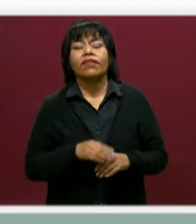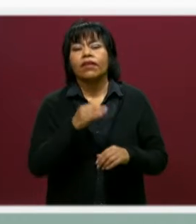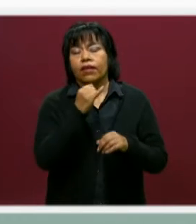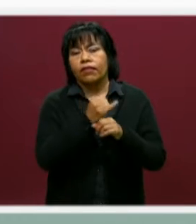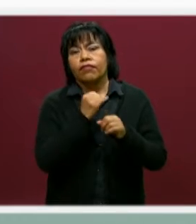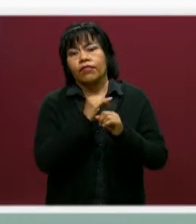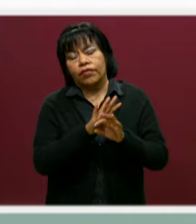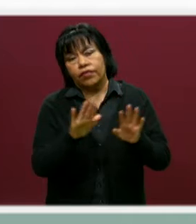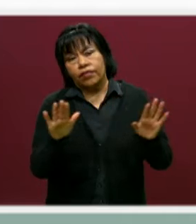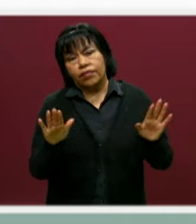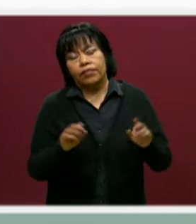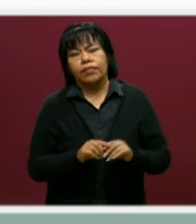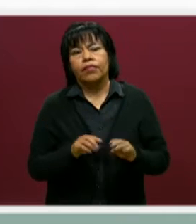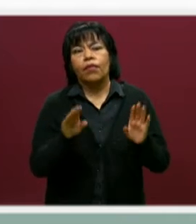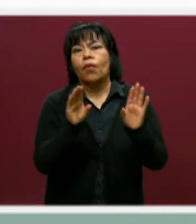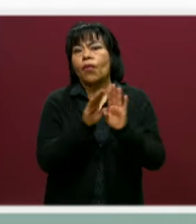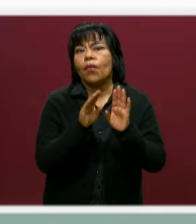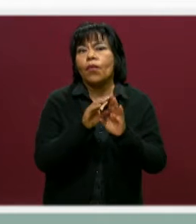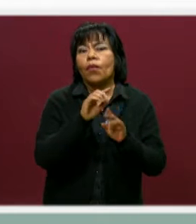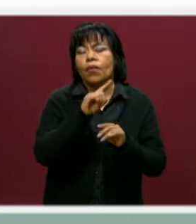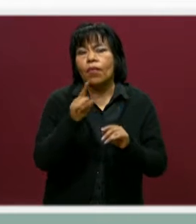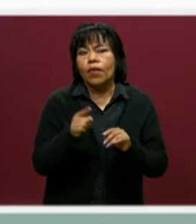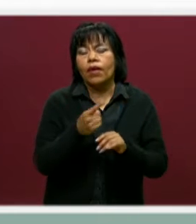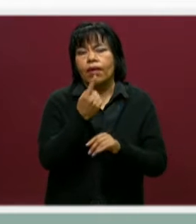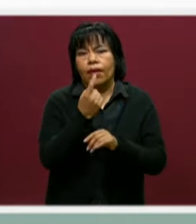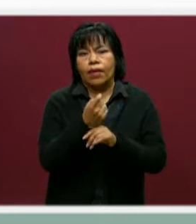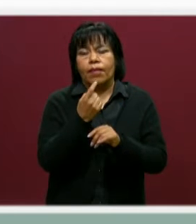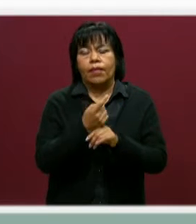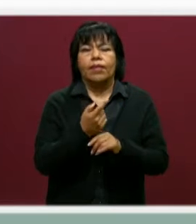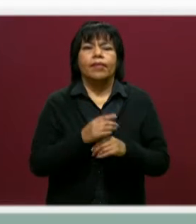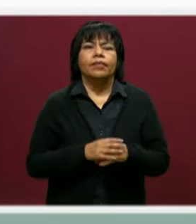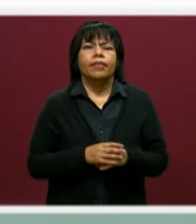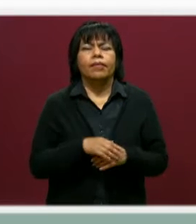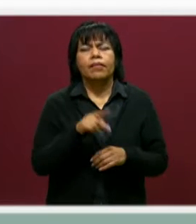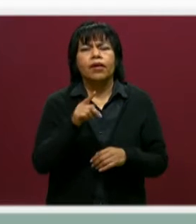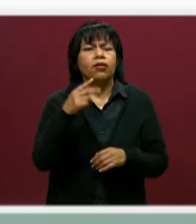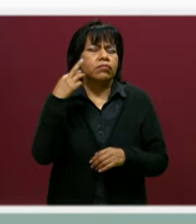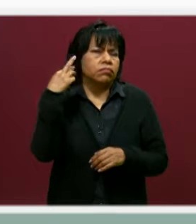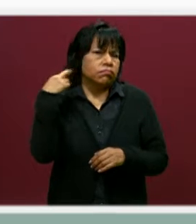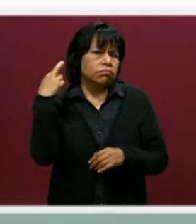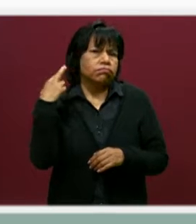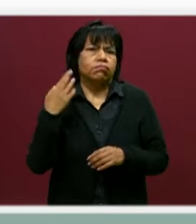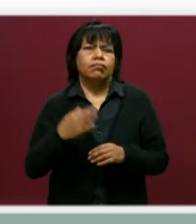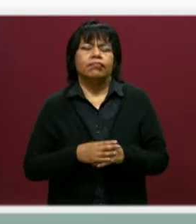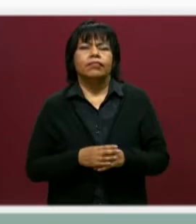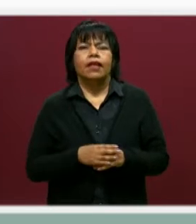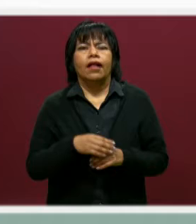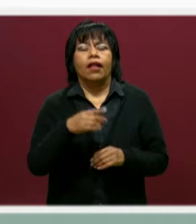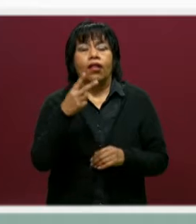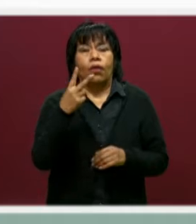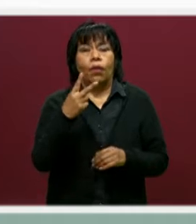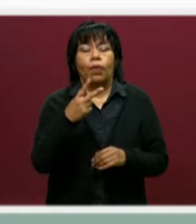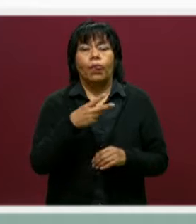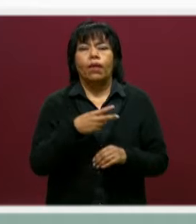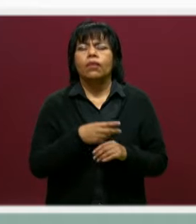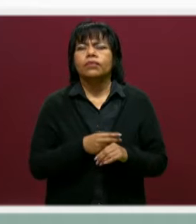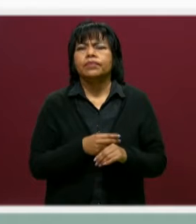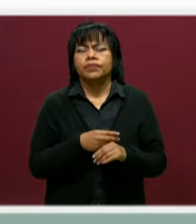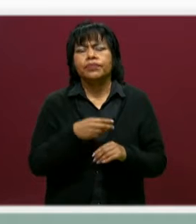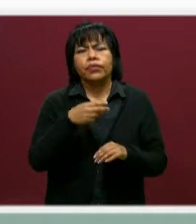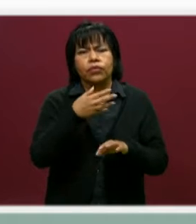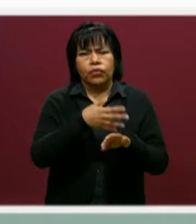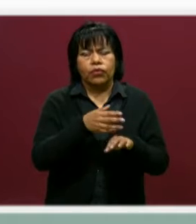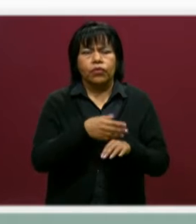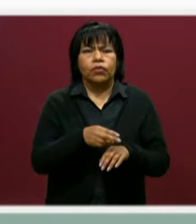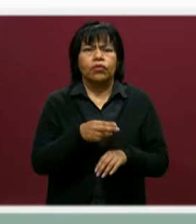información sobre este proceso de preinscripciones a primeros grados. Pero si nos está escuchando por radio, las dos líneas que dimos al inicio, pues